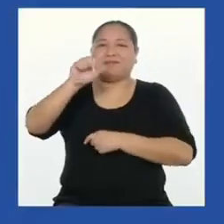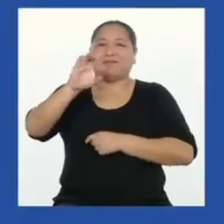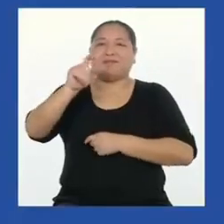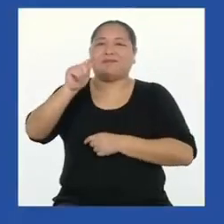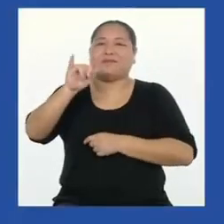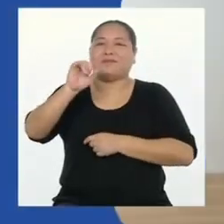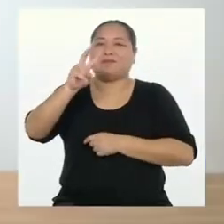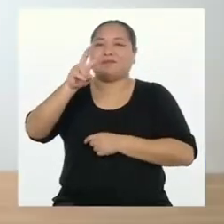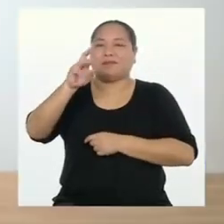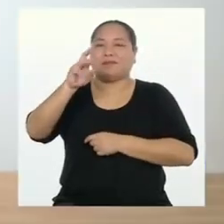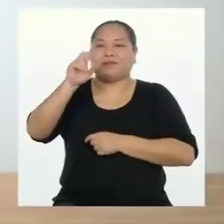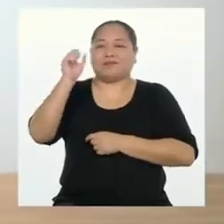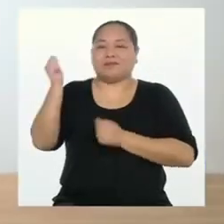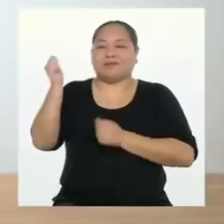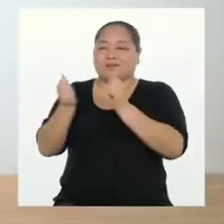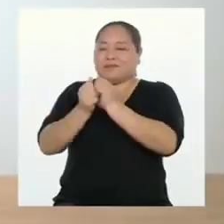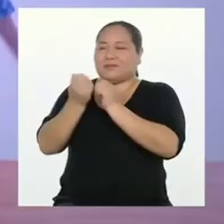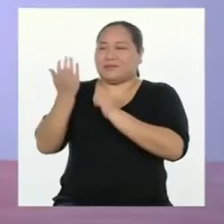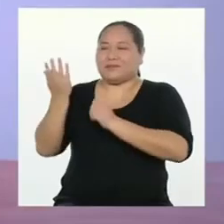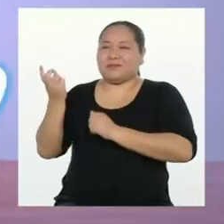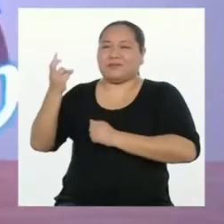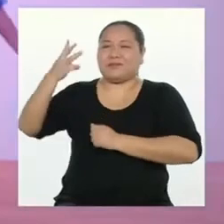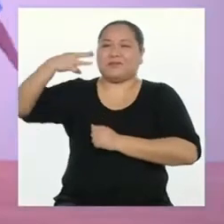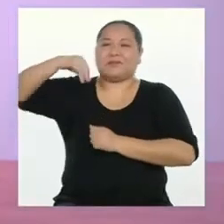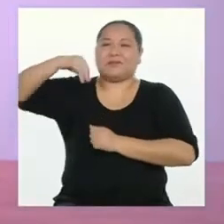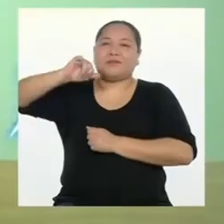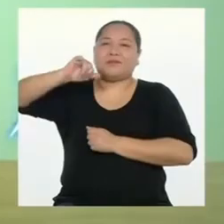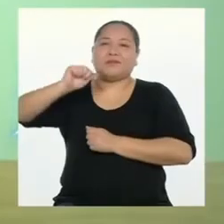Mía. ¡Mía!